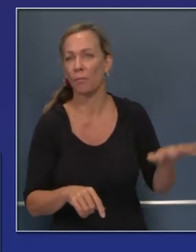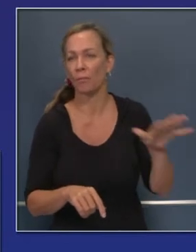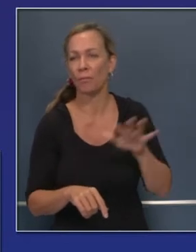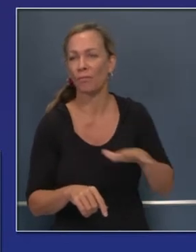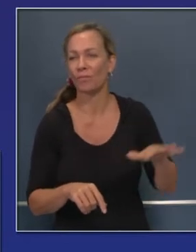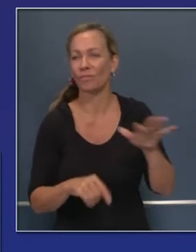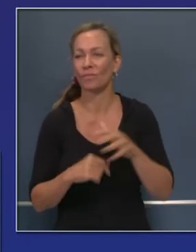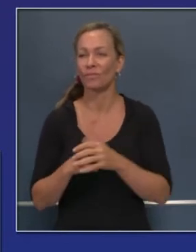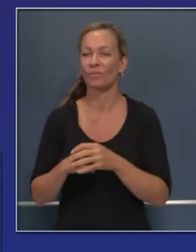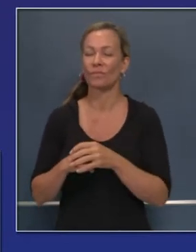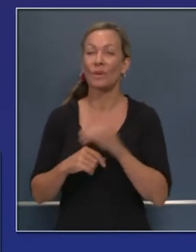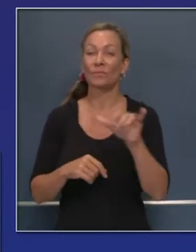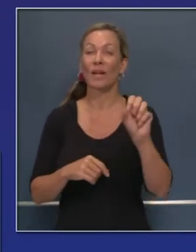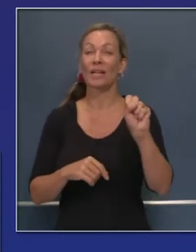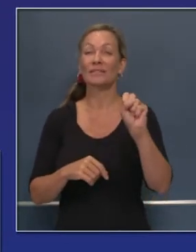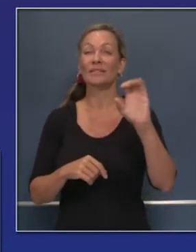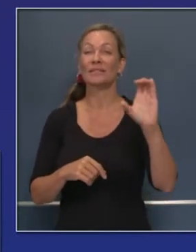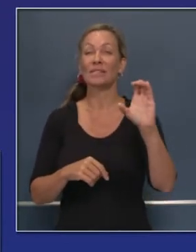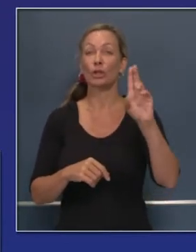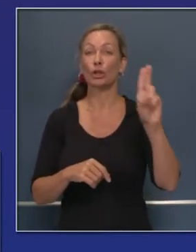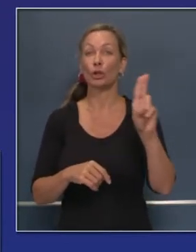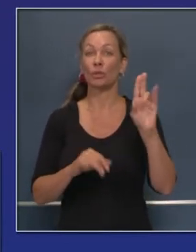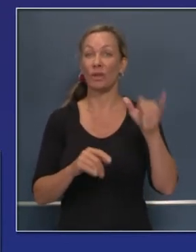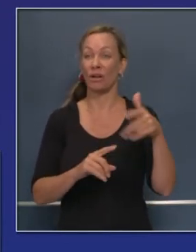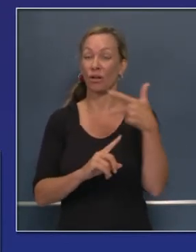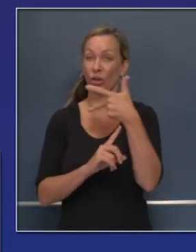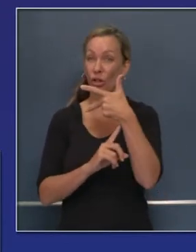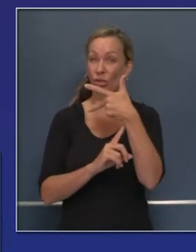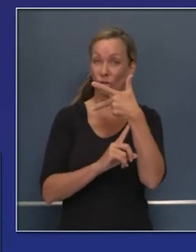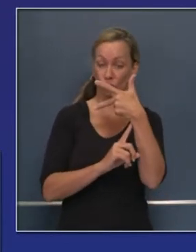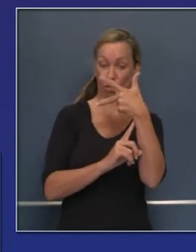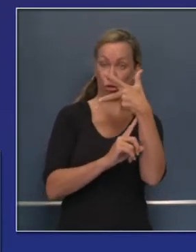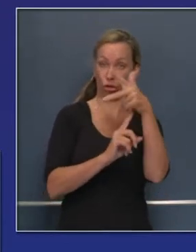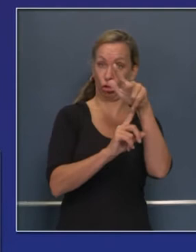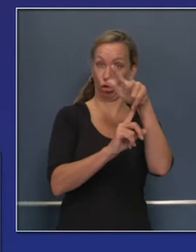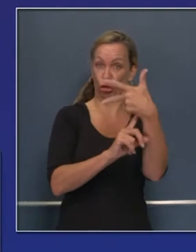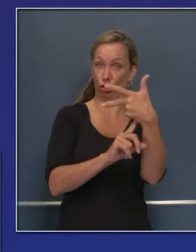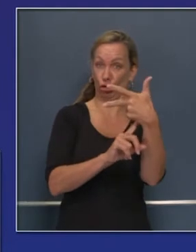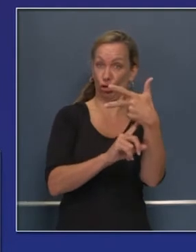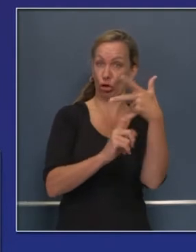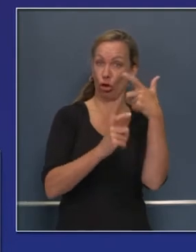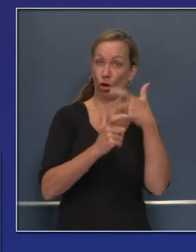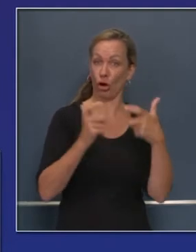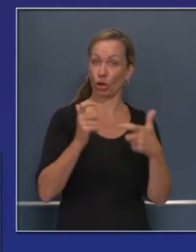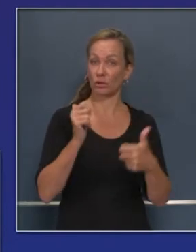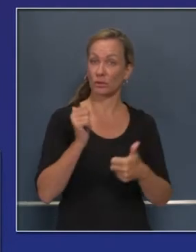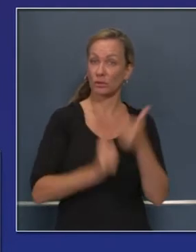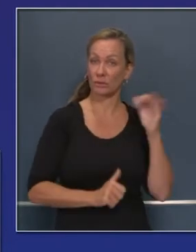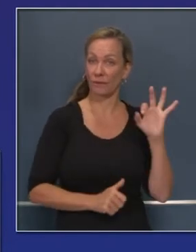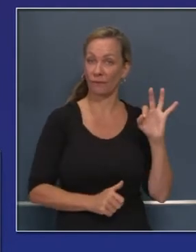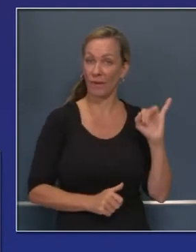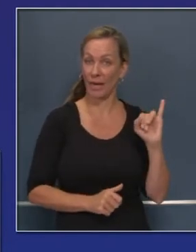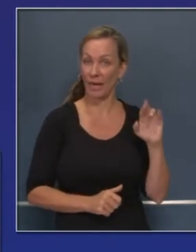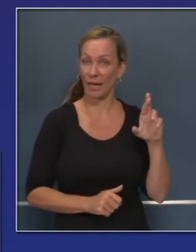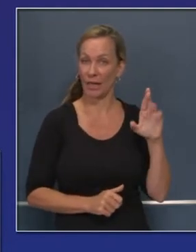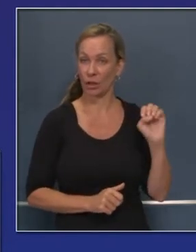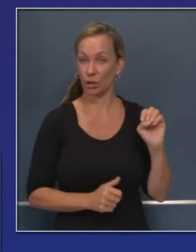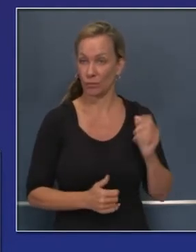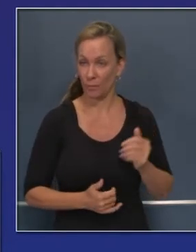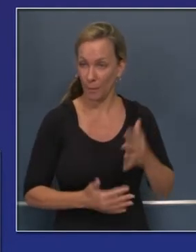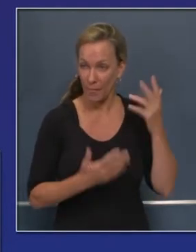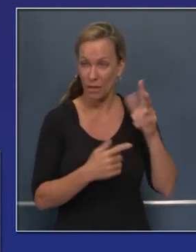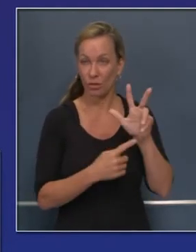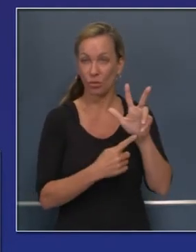en la historia de California, mientras que el LNU con 53,000 acres